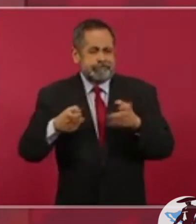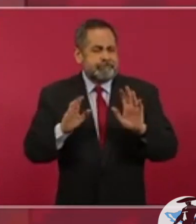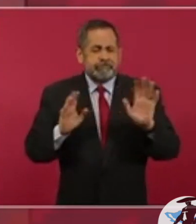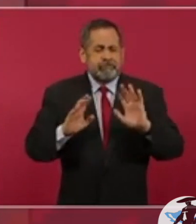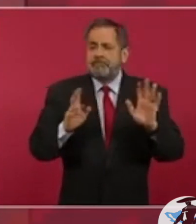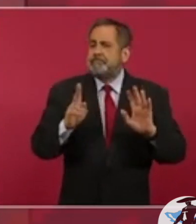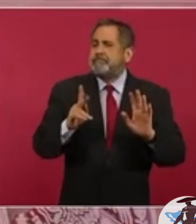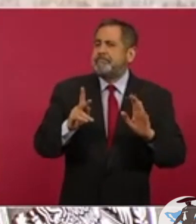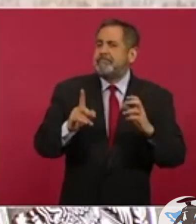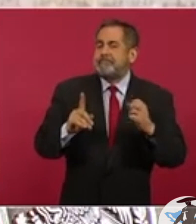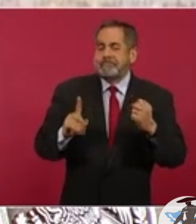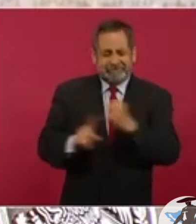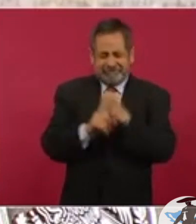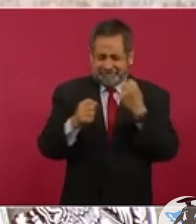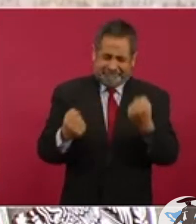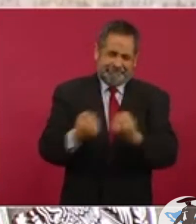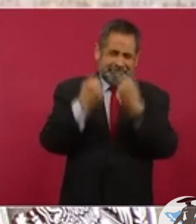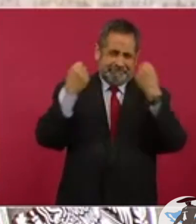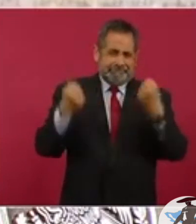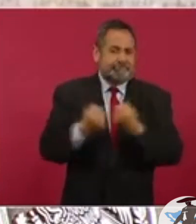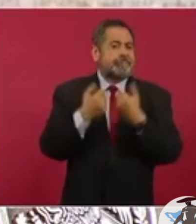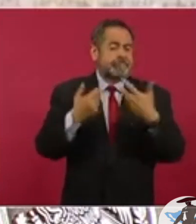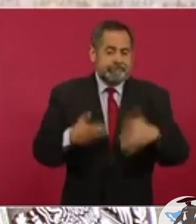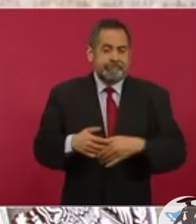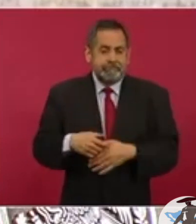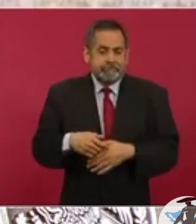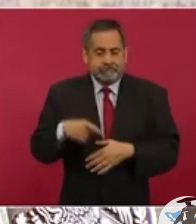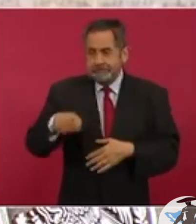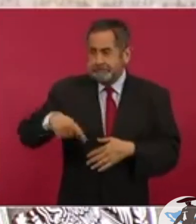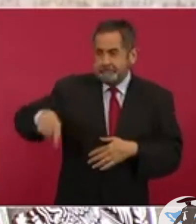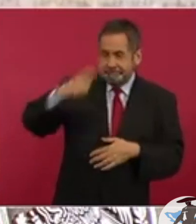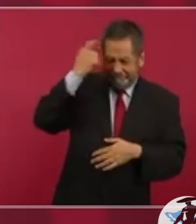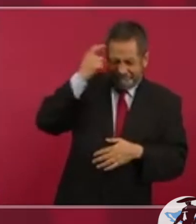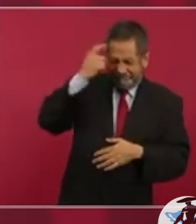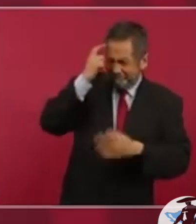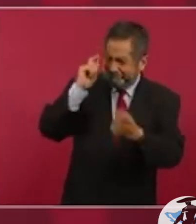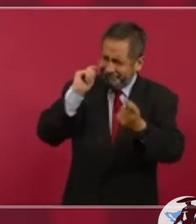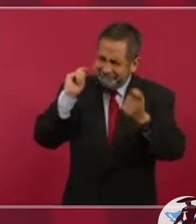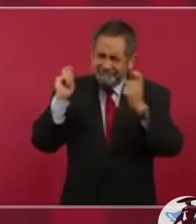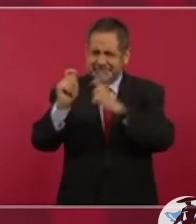pero es una revolución de las conciencias